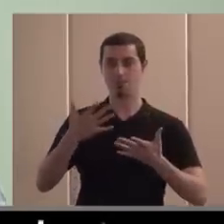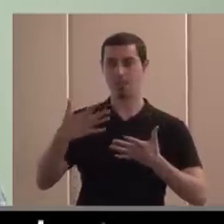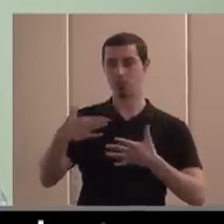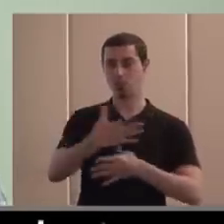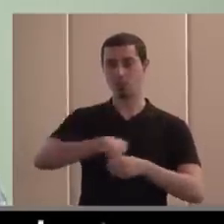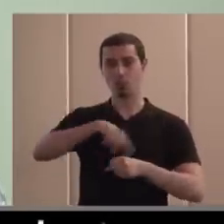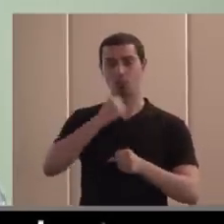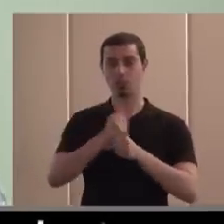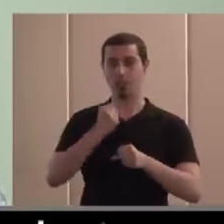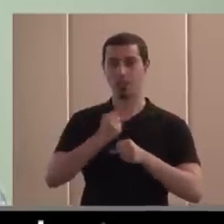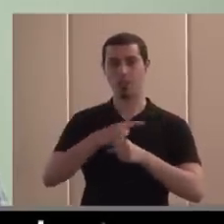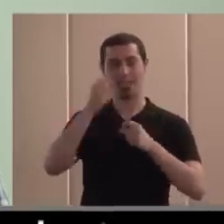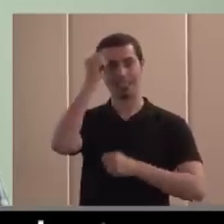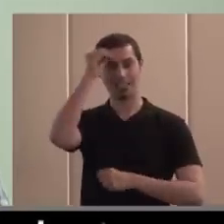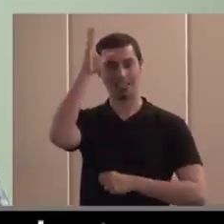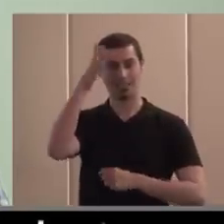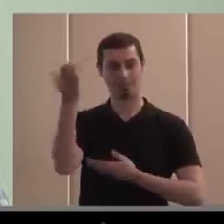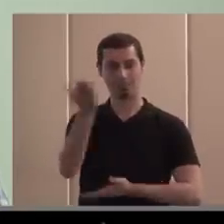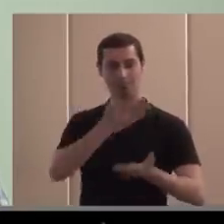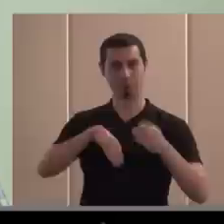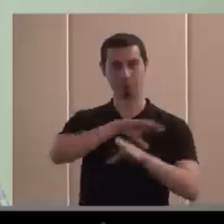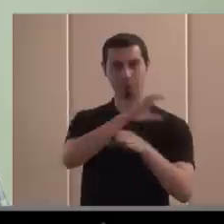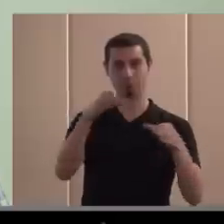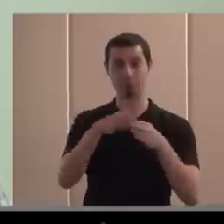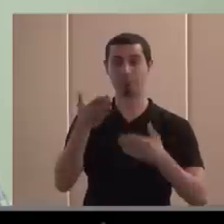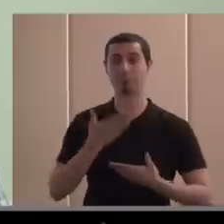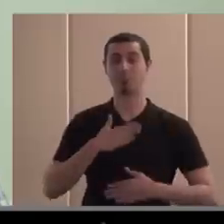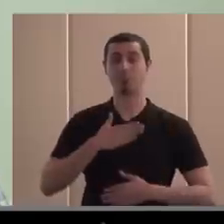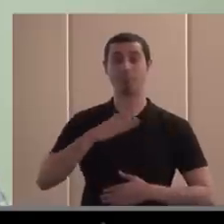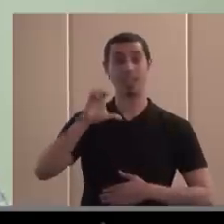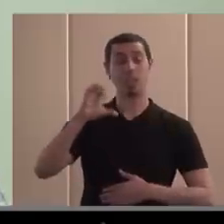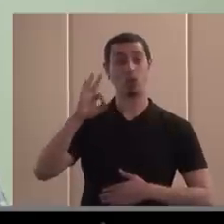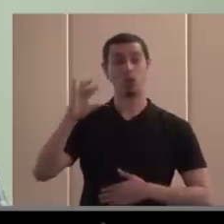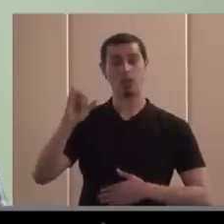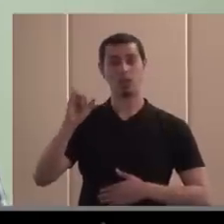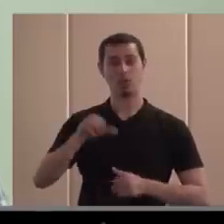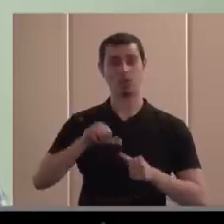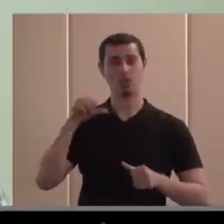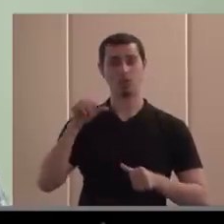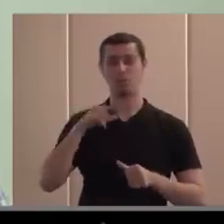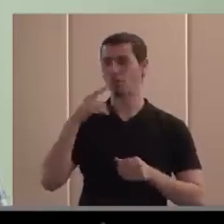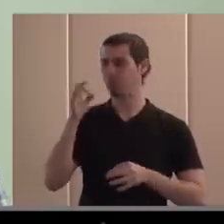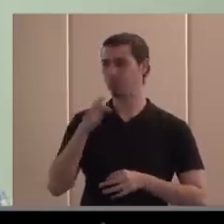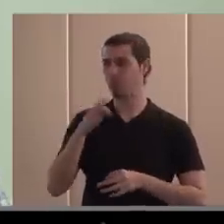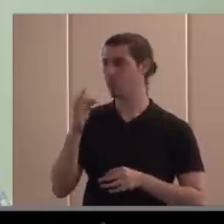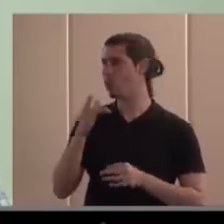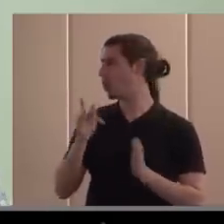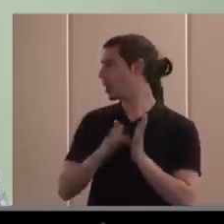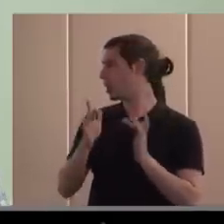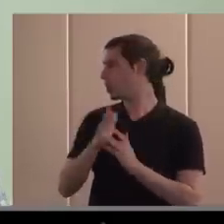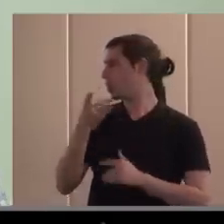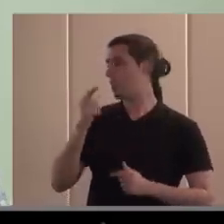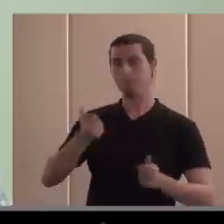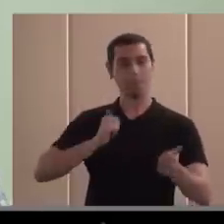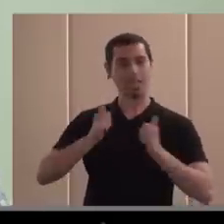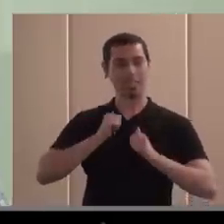de inteligencia colectiva. En esta escuela yo recuerdo haber estado varias veces Jesús, siempre instigado por Jesús, máster de